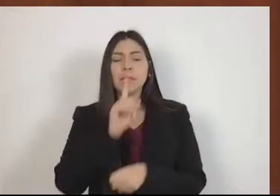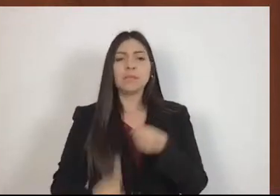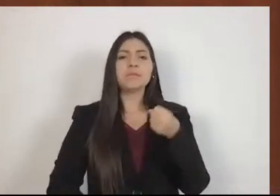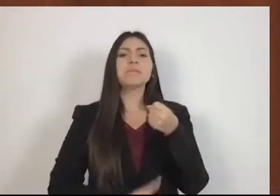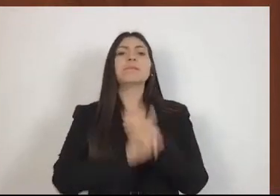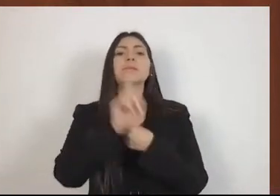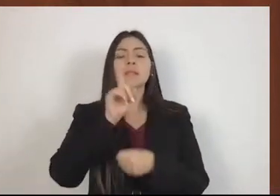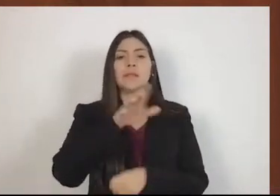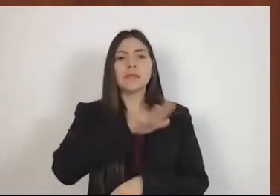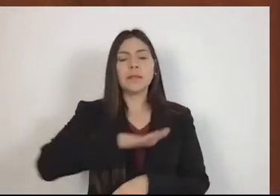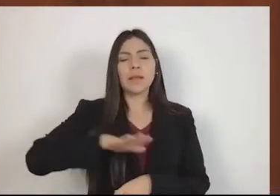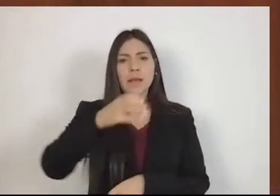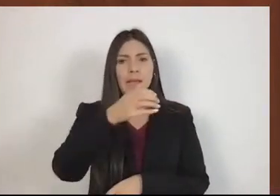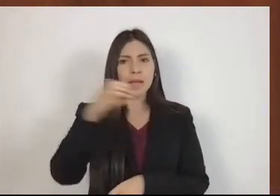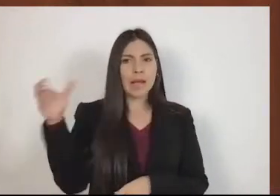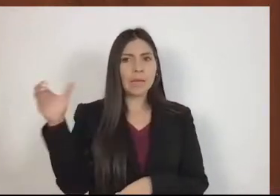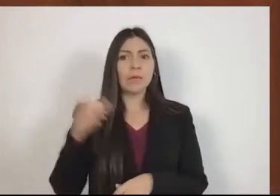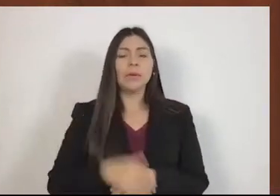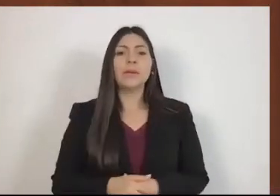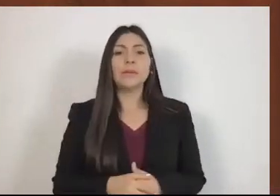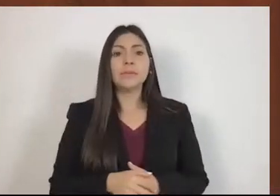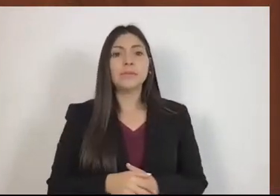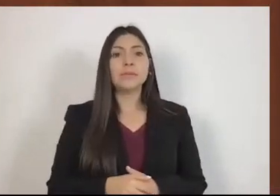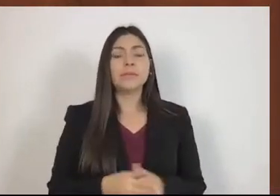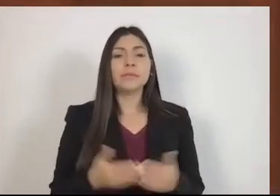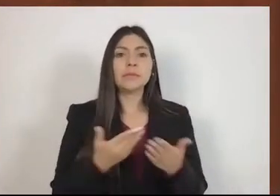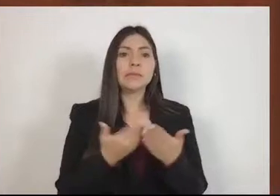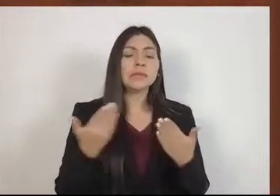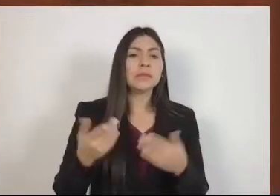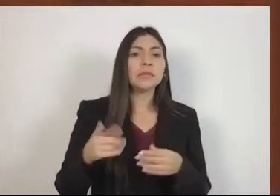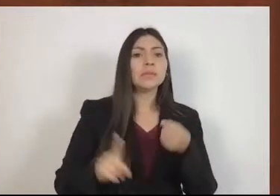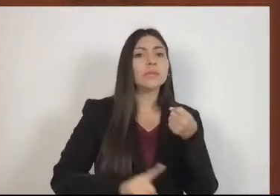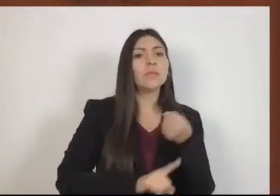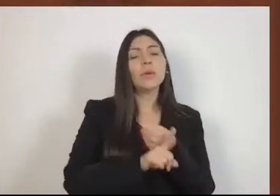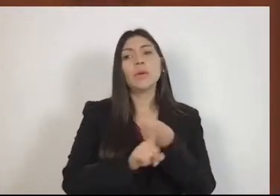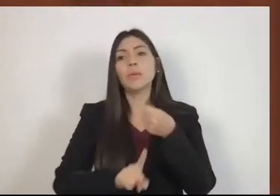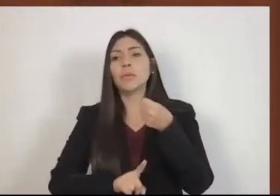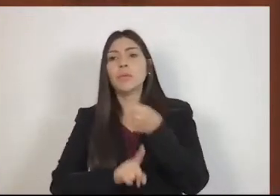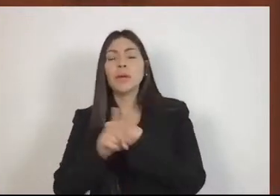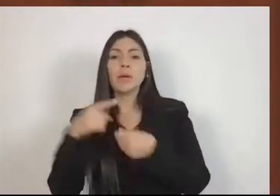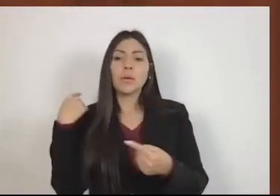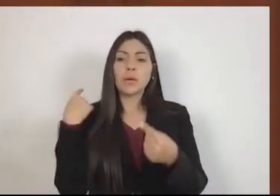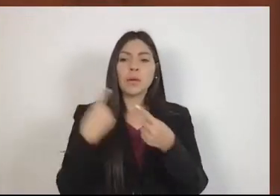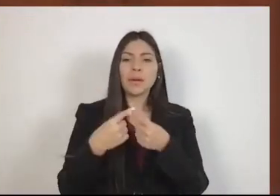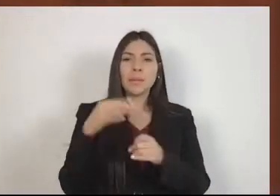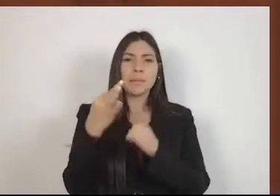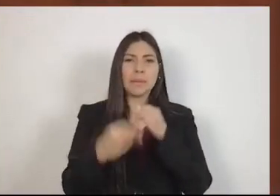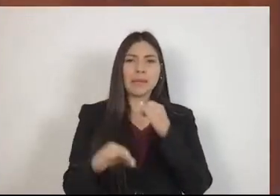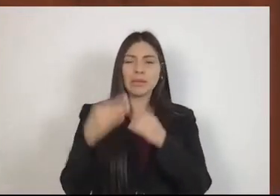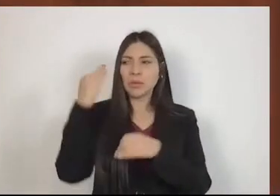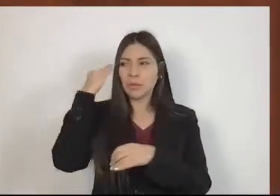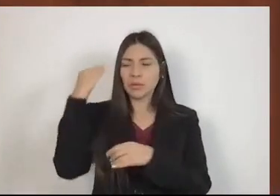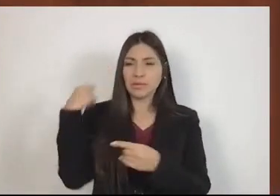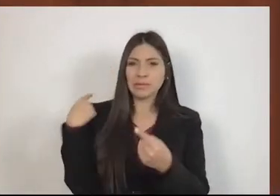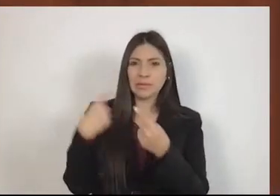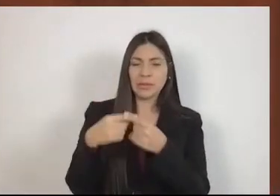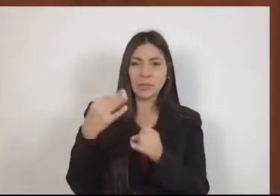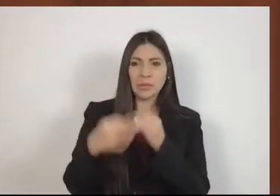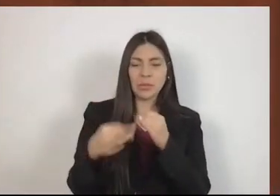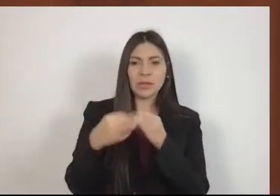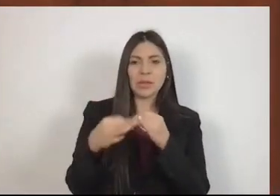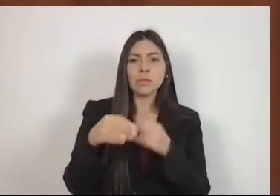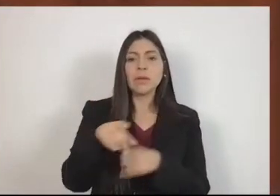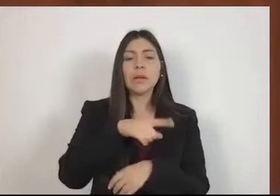A pesar de los desafíos que han enfrentado en los últimos meses, el campo no se ha detenido,